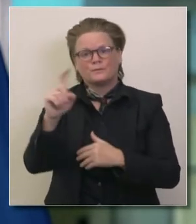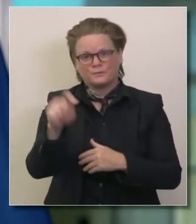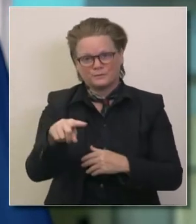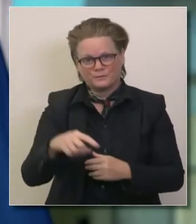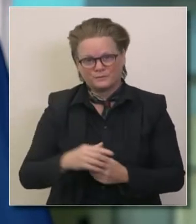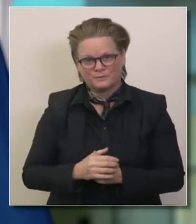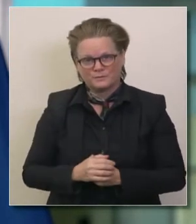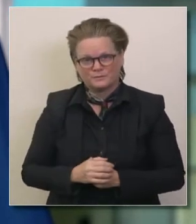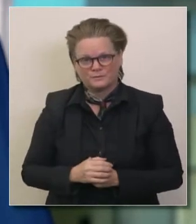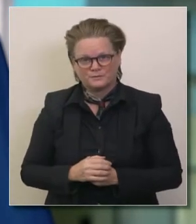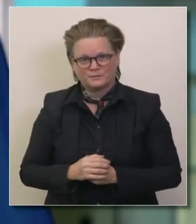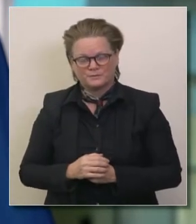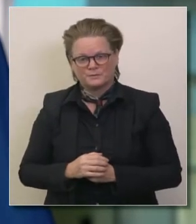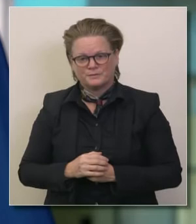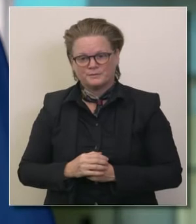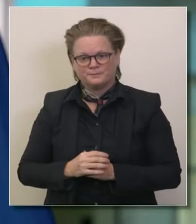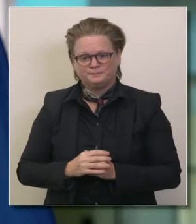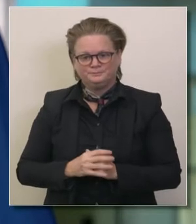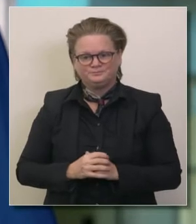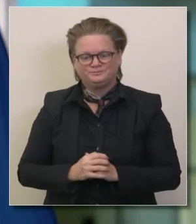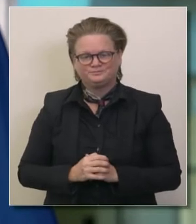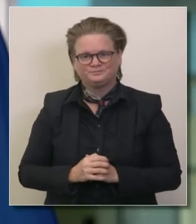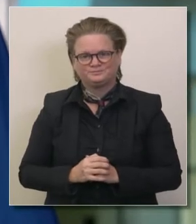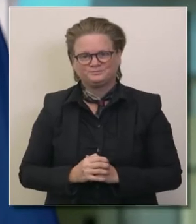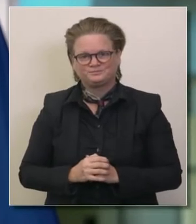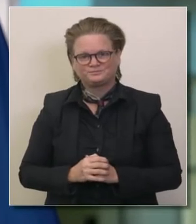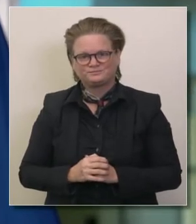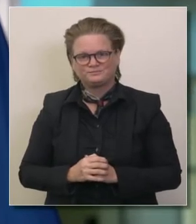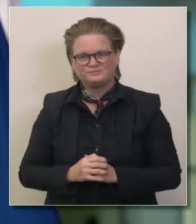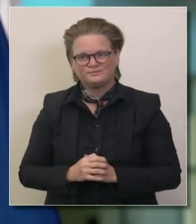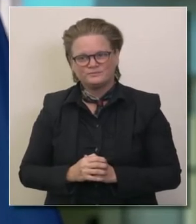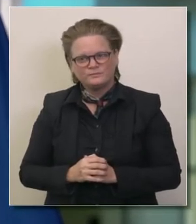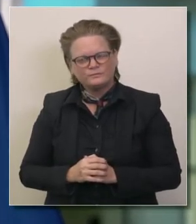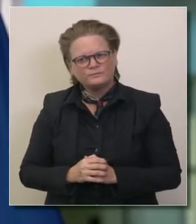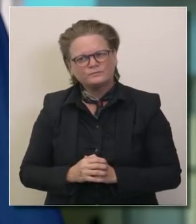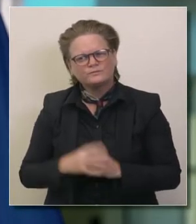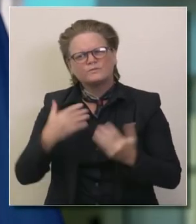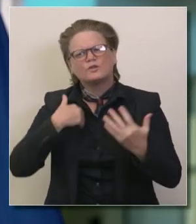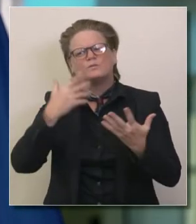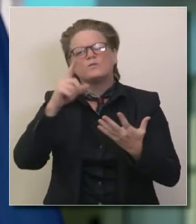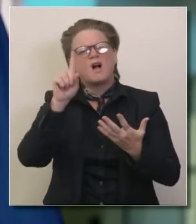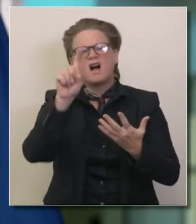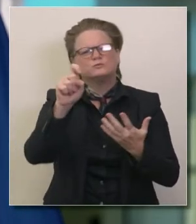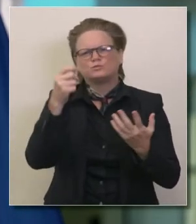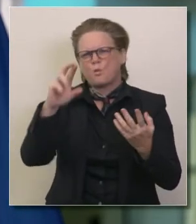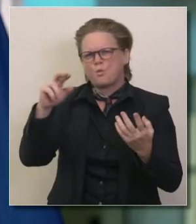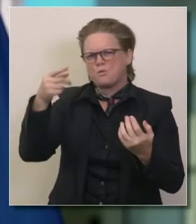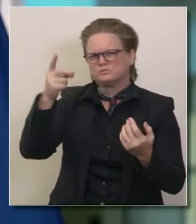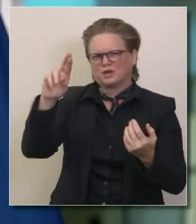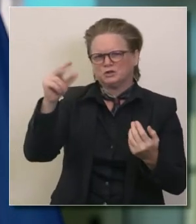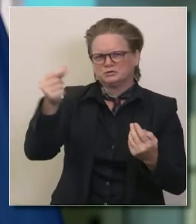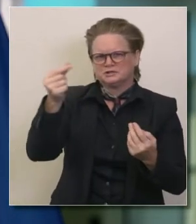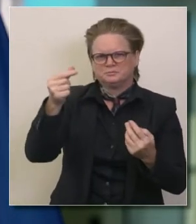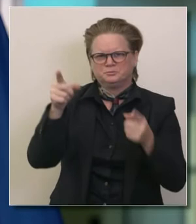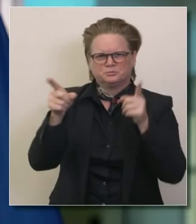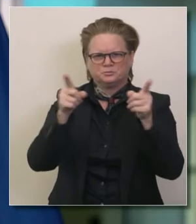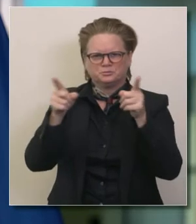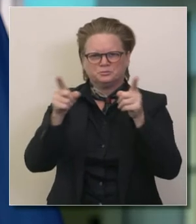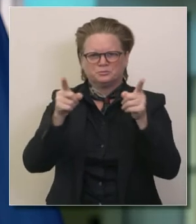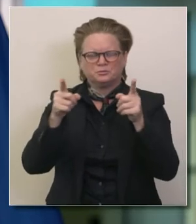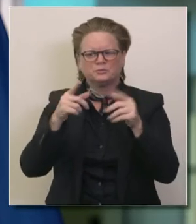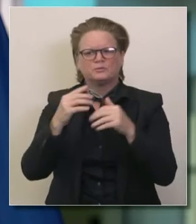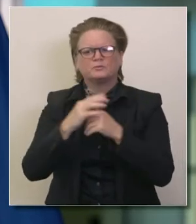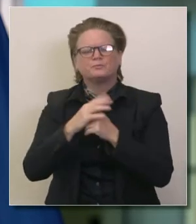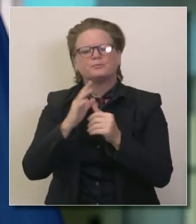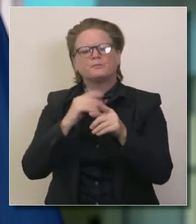gracias gobernador quería simplemente hacerle una pregunta a usted y al doctor Galli quería que